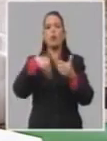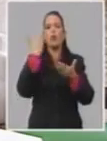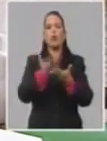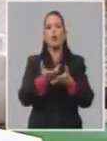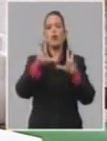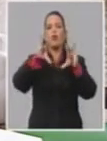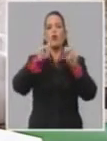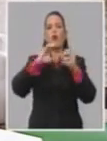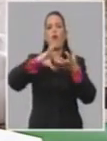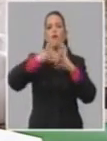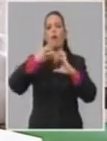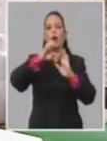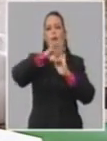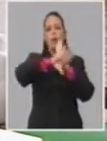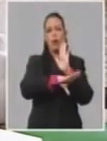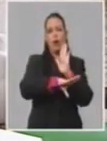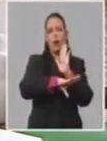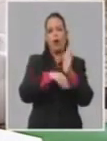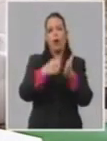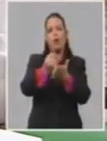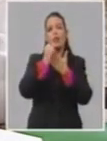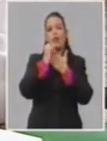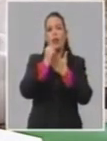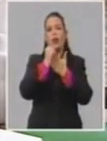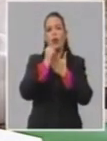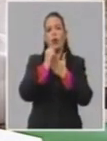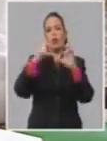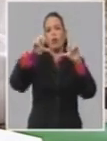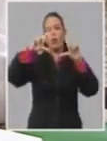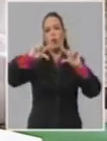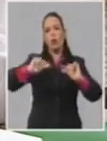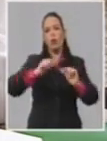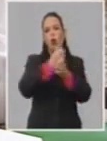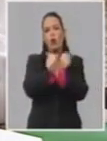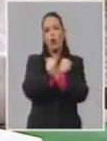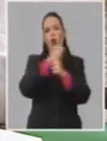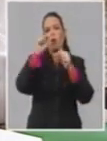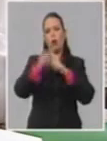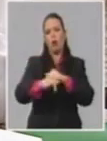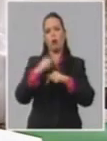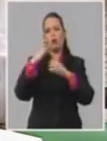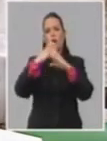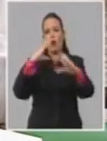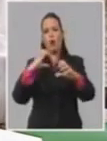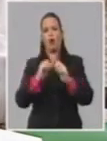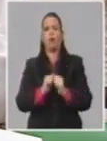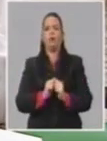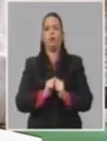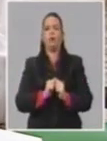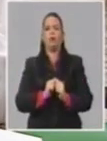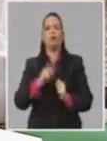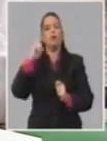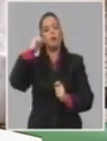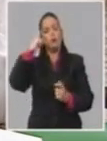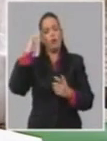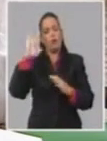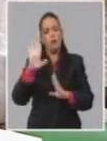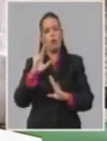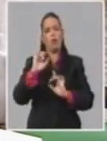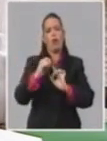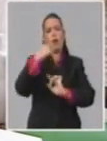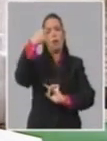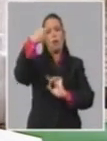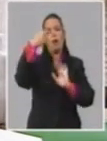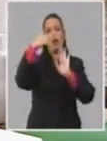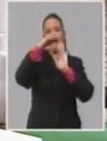medidas que contribuya a disminuir los riesgos en esa transportación. Yo pienso que la primera y gran medida es la que